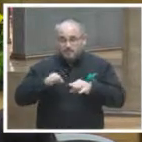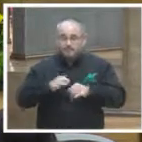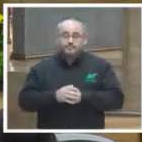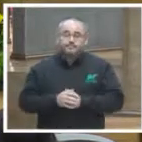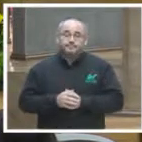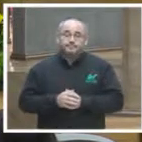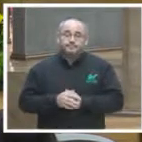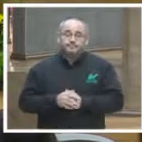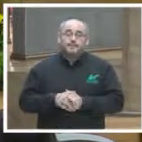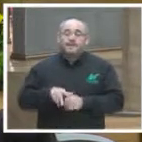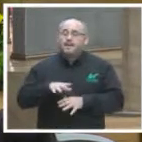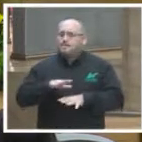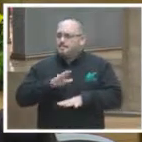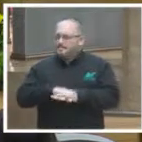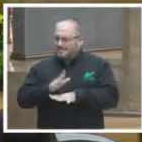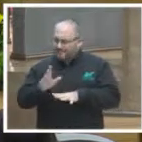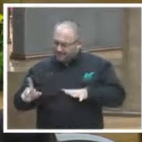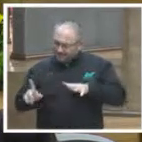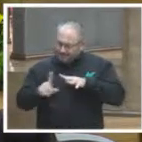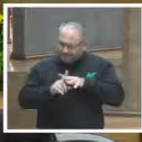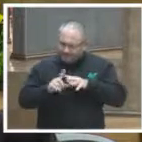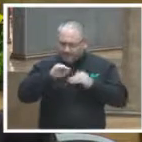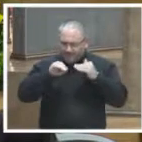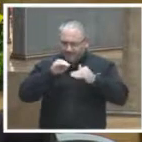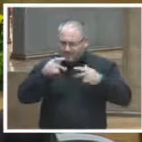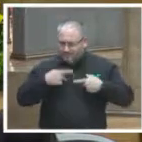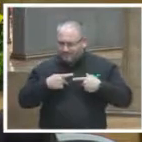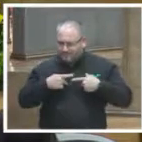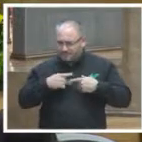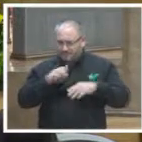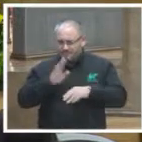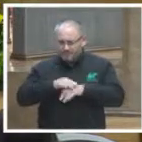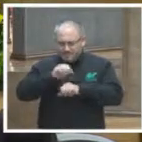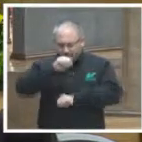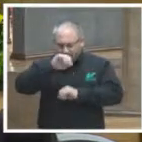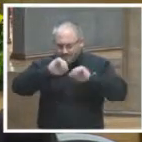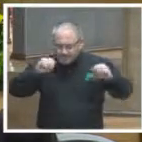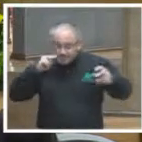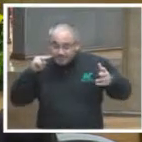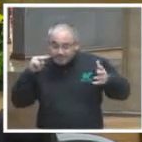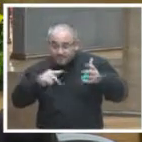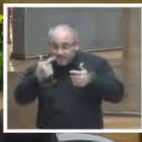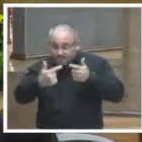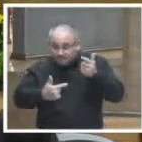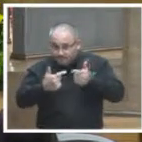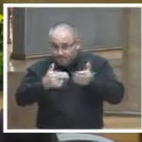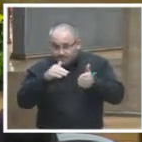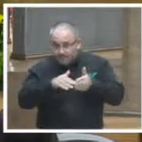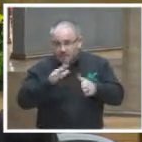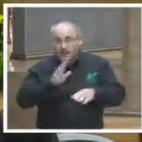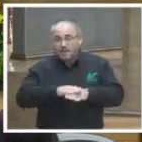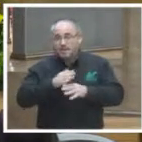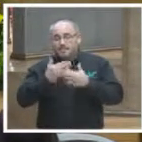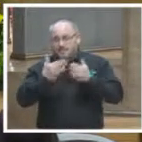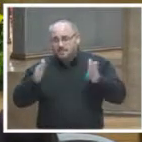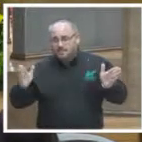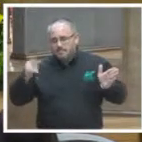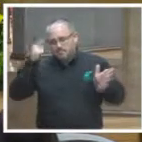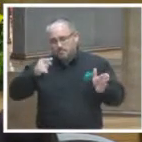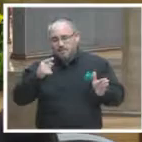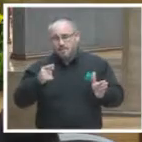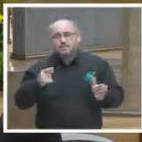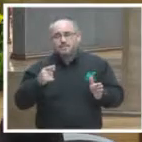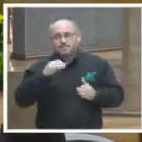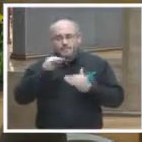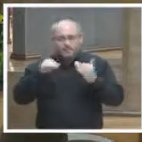Plena inclusión, mayor transparencia y mayor apertura al interés general. Muchas